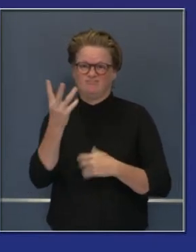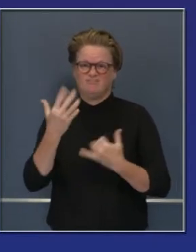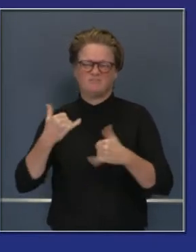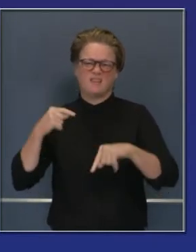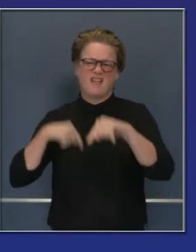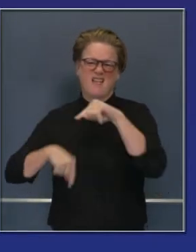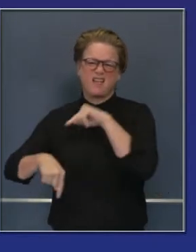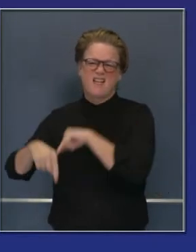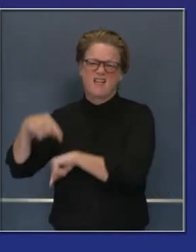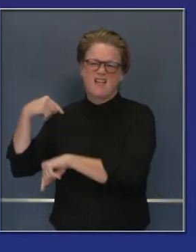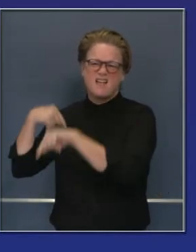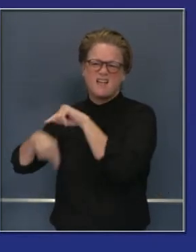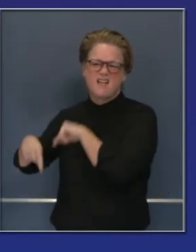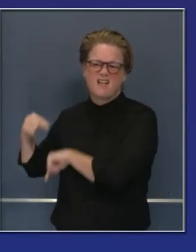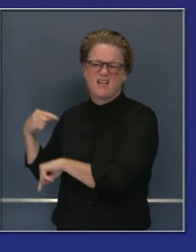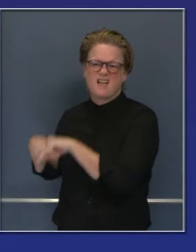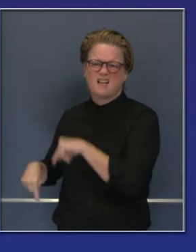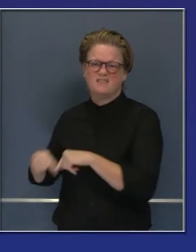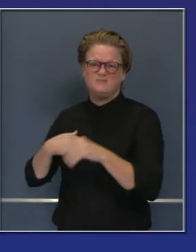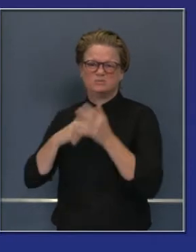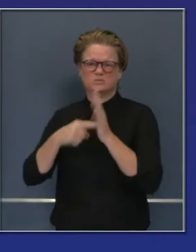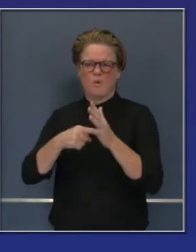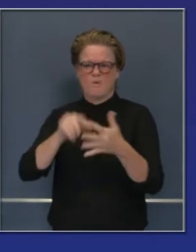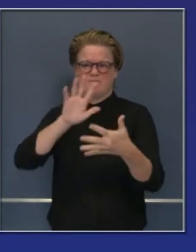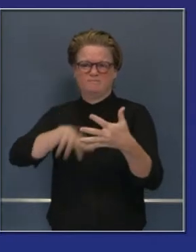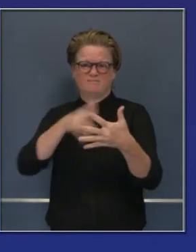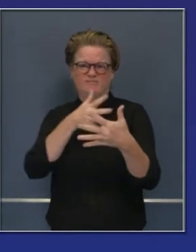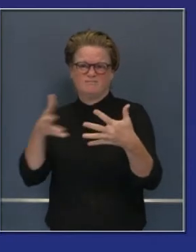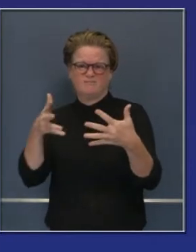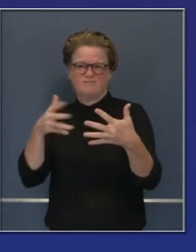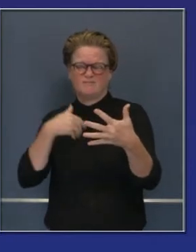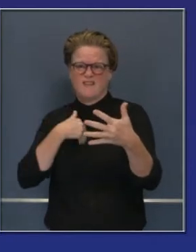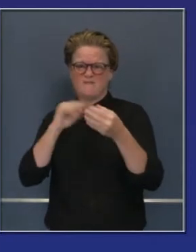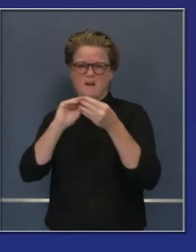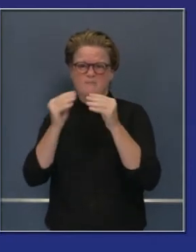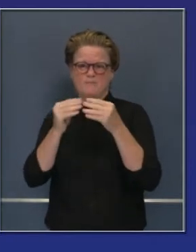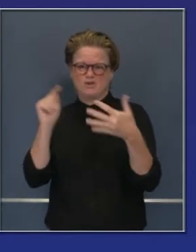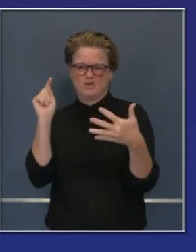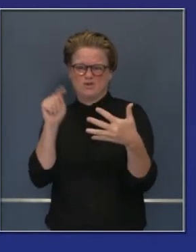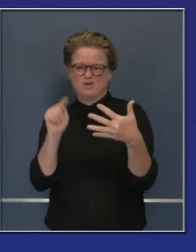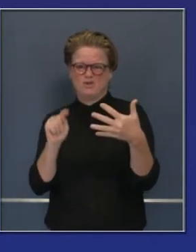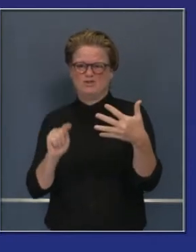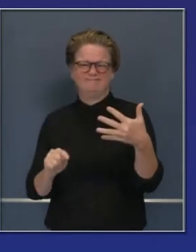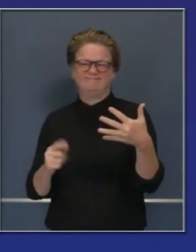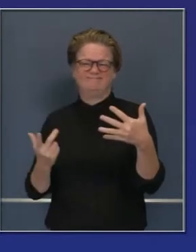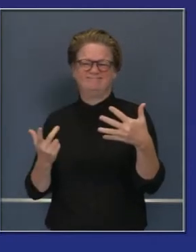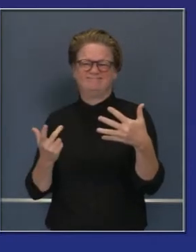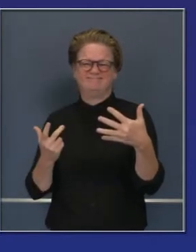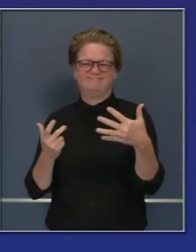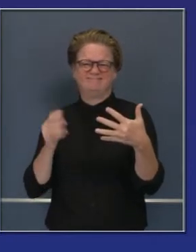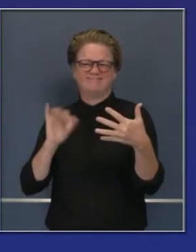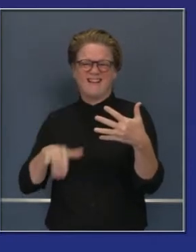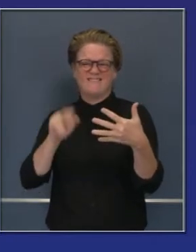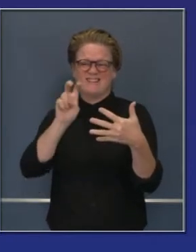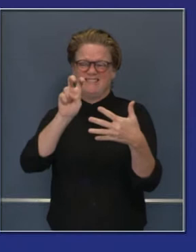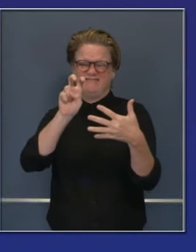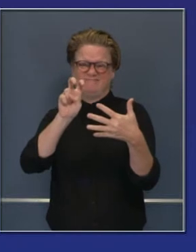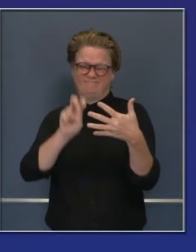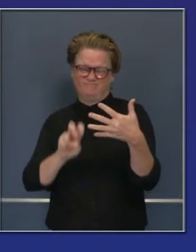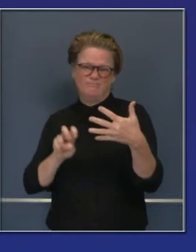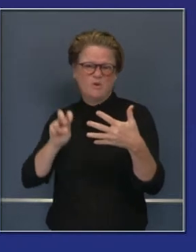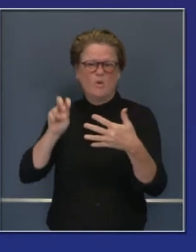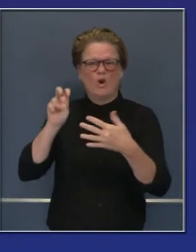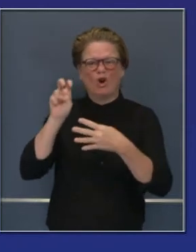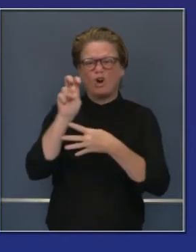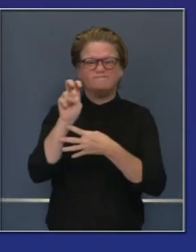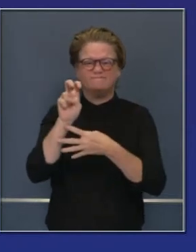que se están moviendo hacia atrás en base a ese plan, en base al freno de emergencia, en base a los protocolos que implementamos